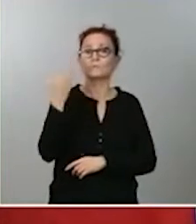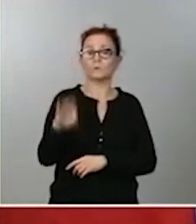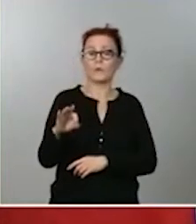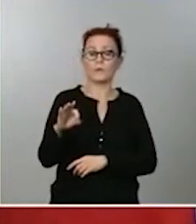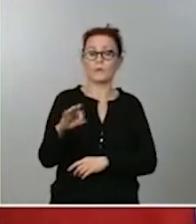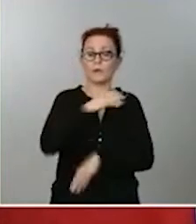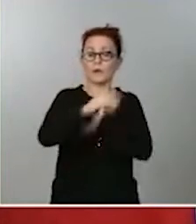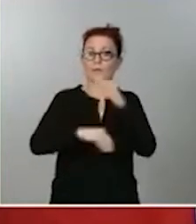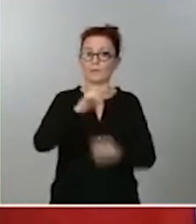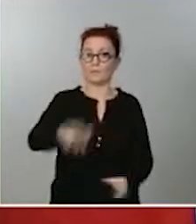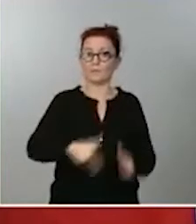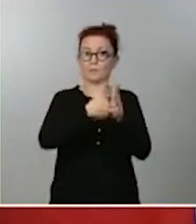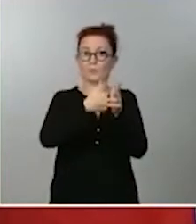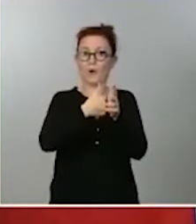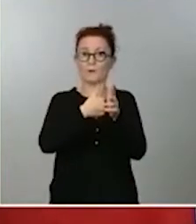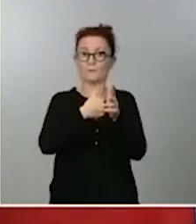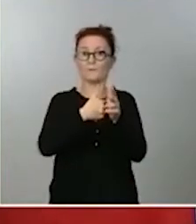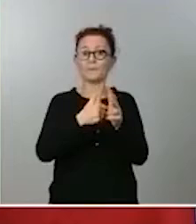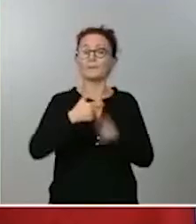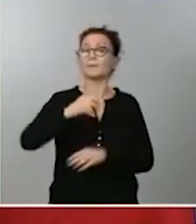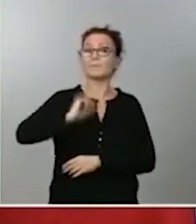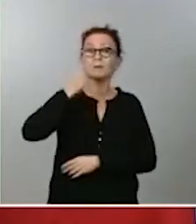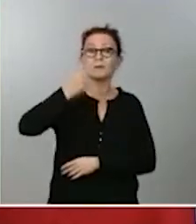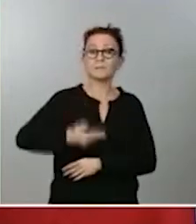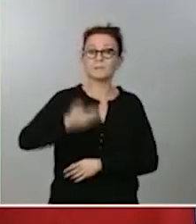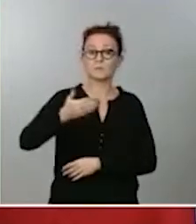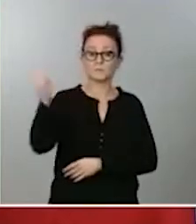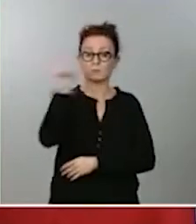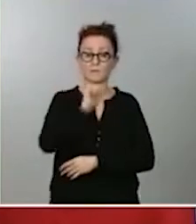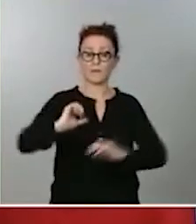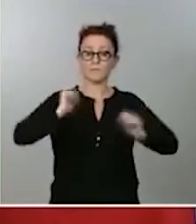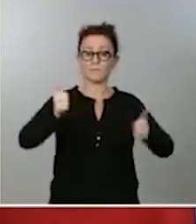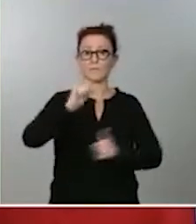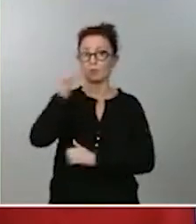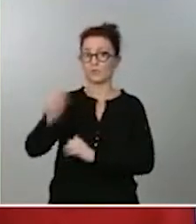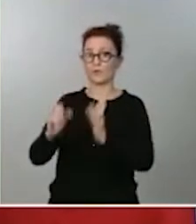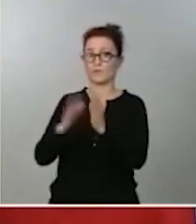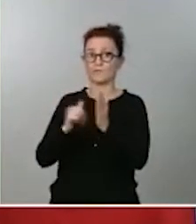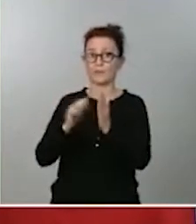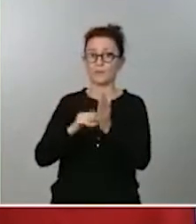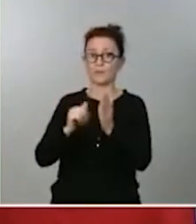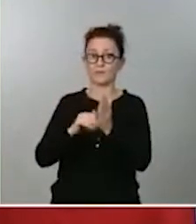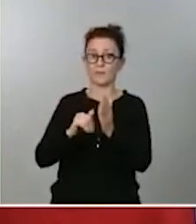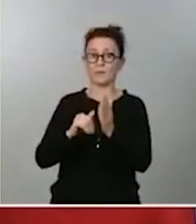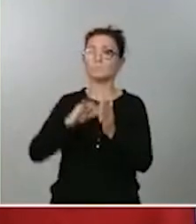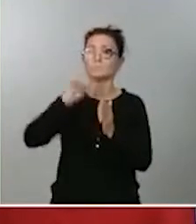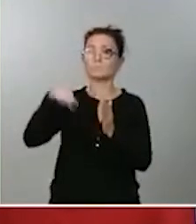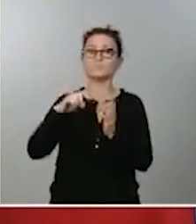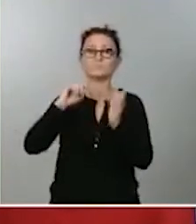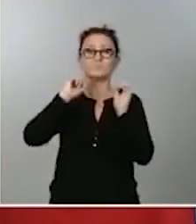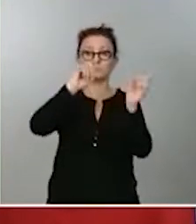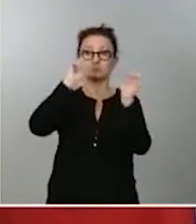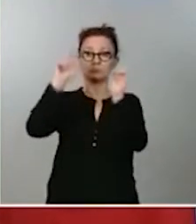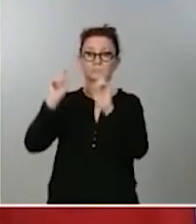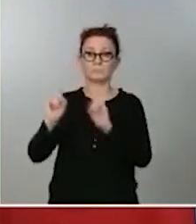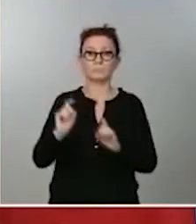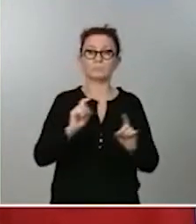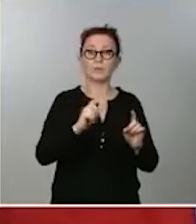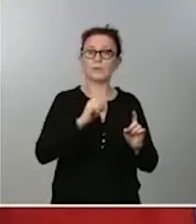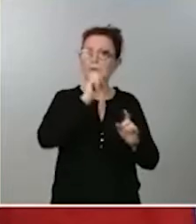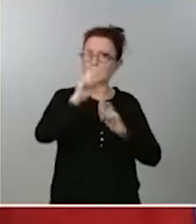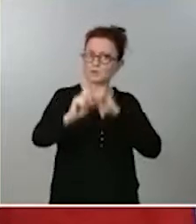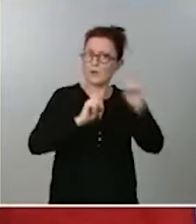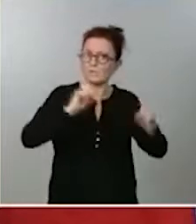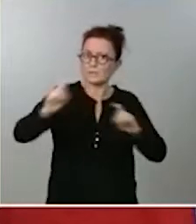Lo importante es que esta semana se empieza en la Comunidad Valenciana, se irá desarrollando e iremos comunicándolo a lo largo de los